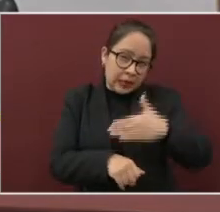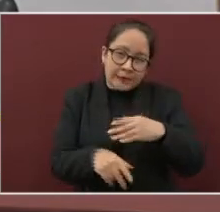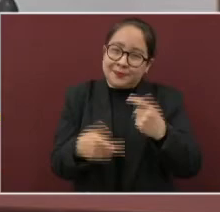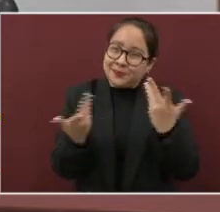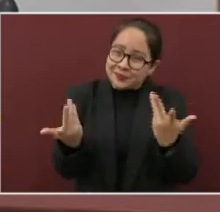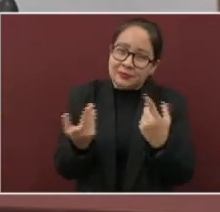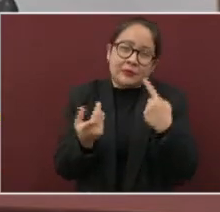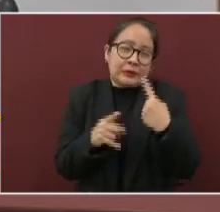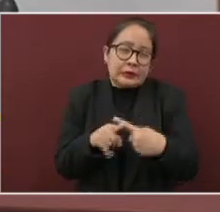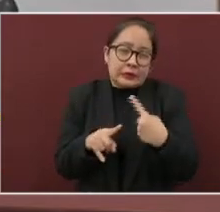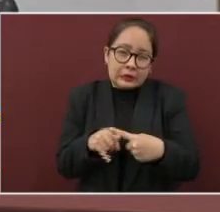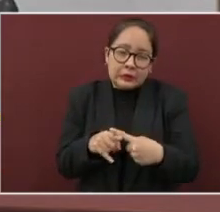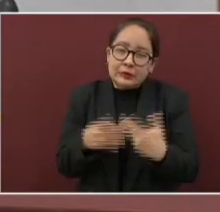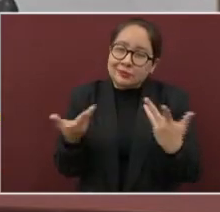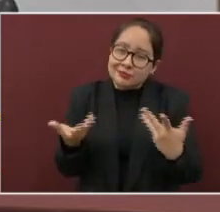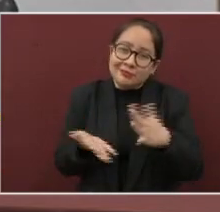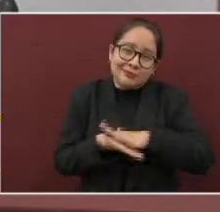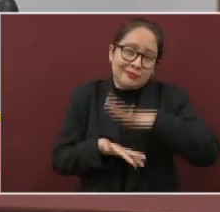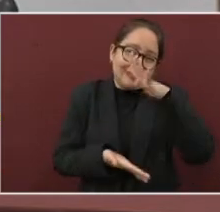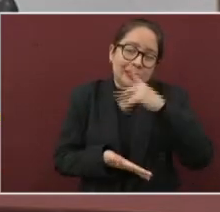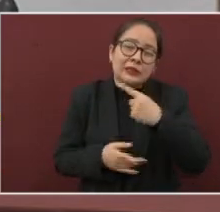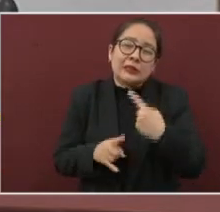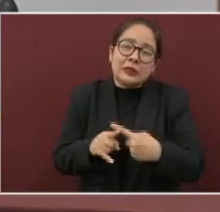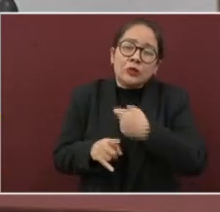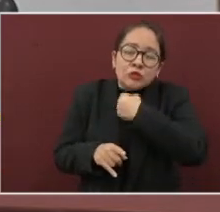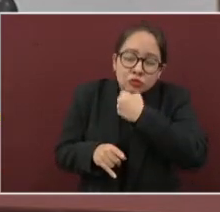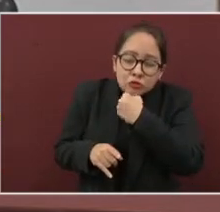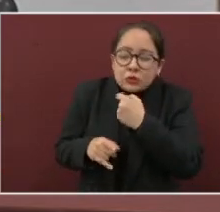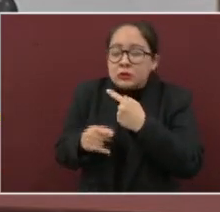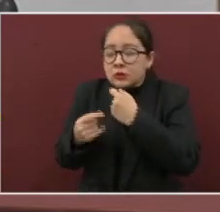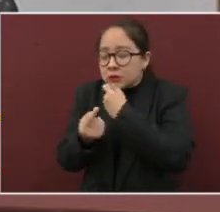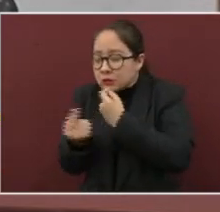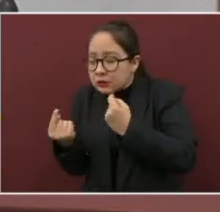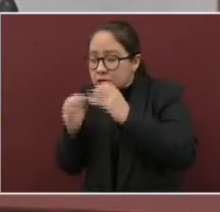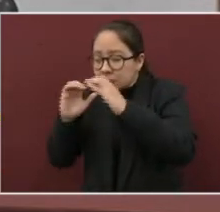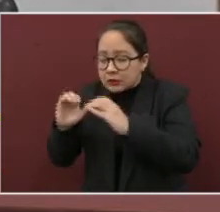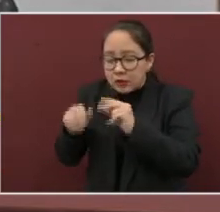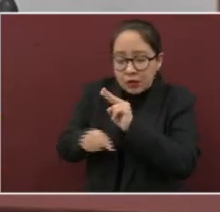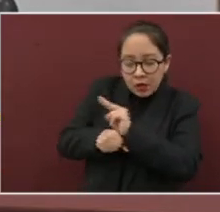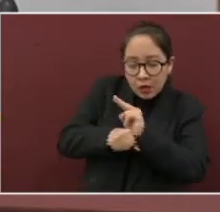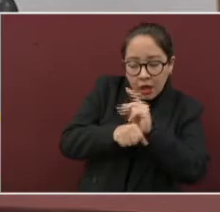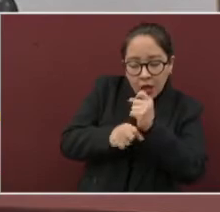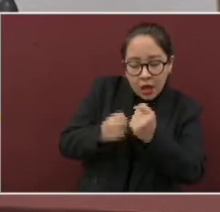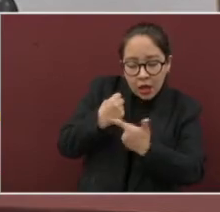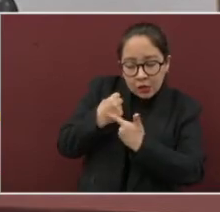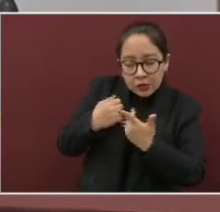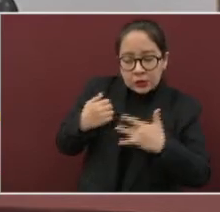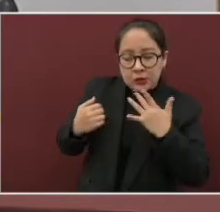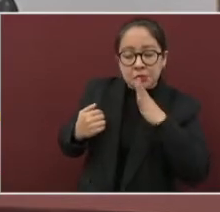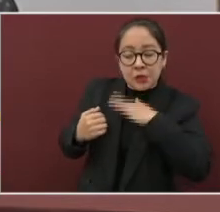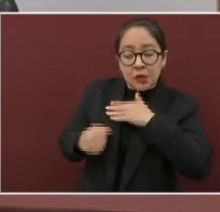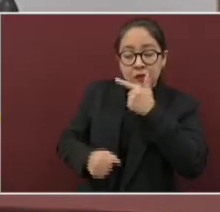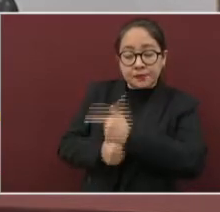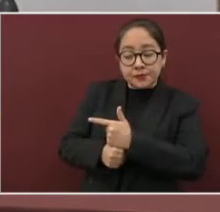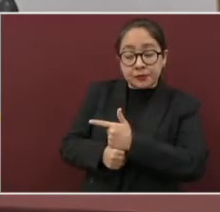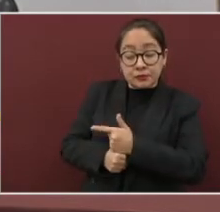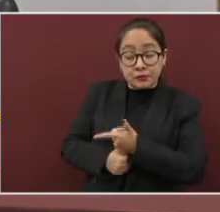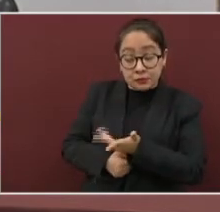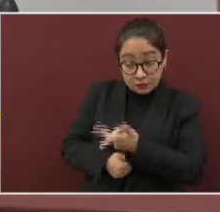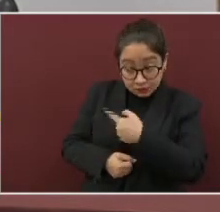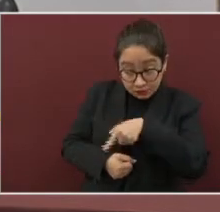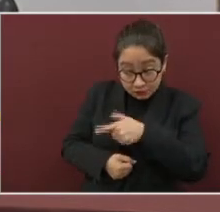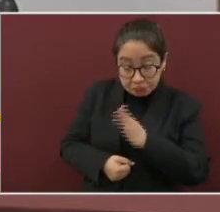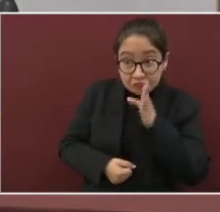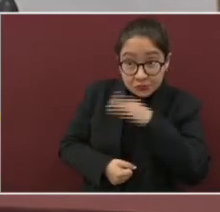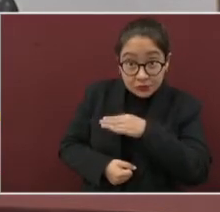vulnerables, quienes en la mayor parte del tiempo deben ser observados para detectar algún síntoma que vaya a agravar su salud y si le